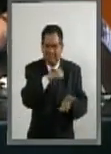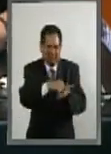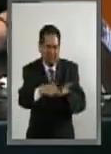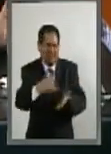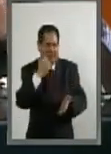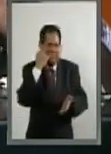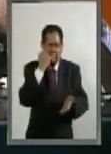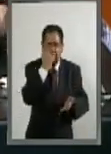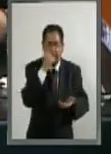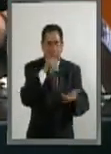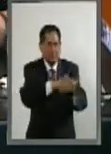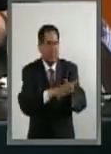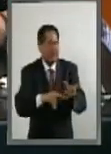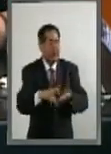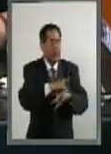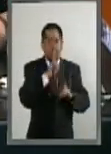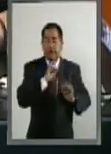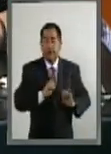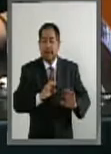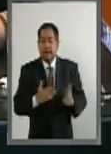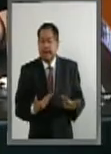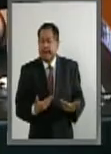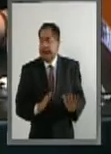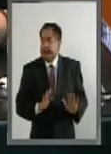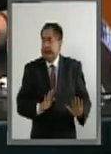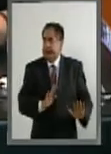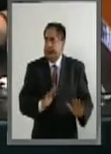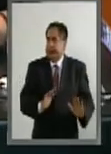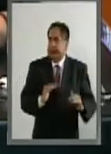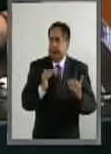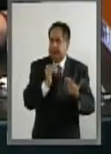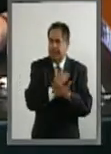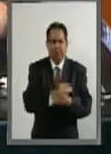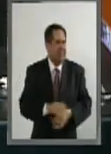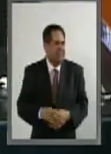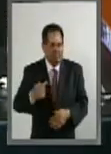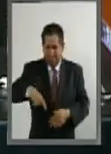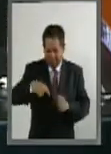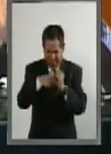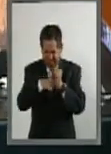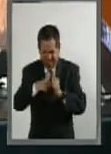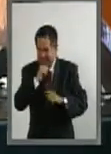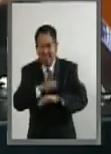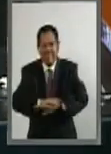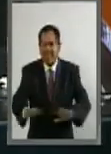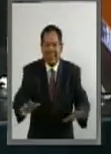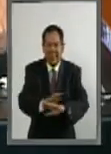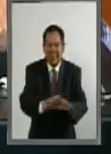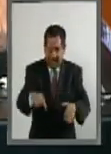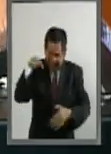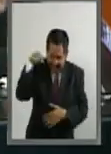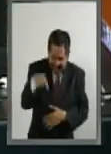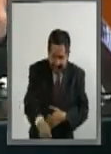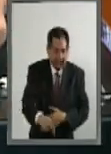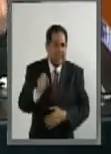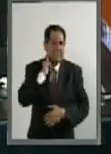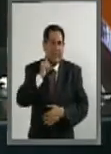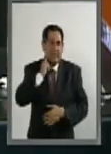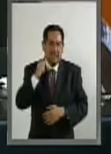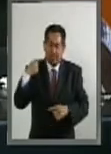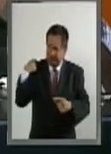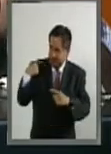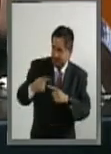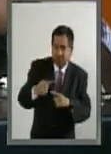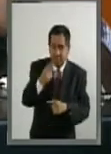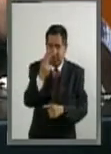antros para llevar la fiesta en paz. No es cierto que tenemos algo que esconder. Lo que tenemos aquí, en este Senado y en los últimos